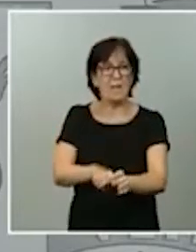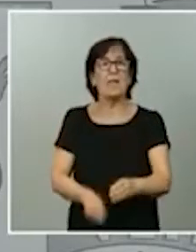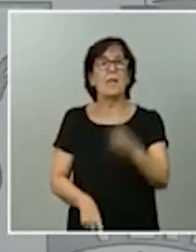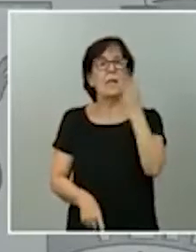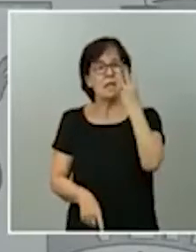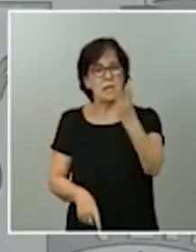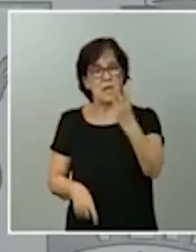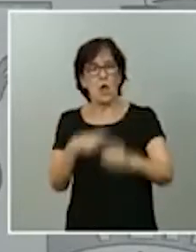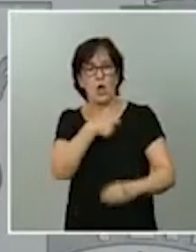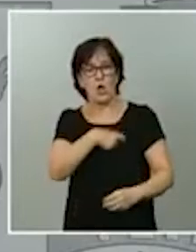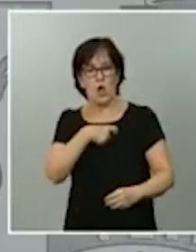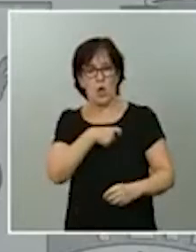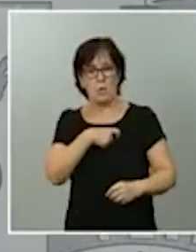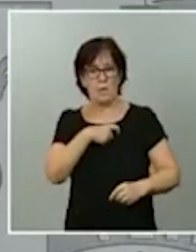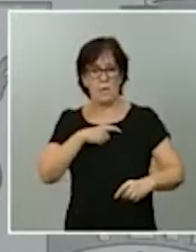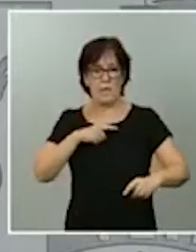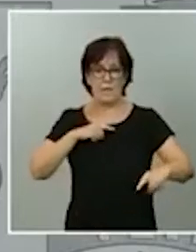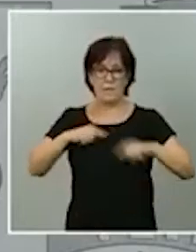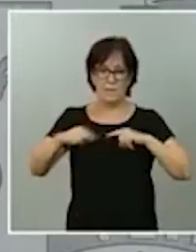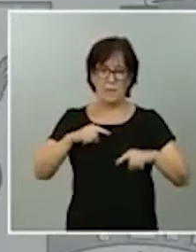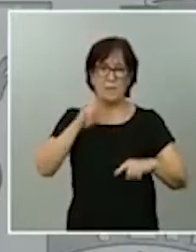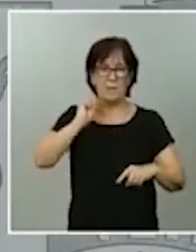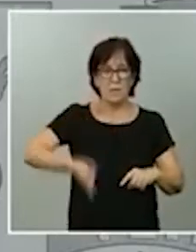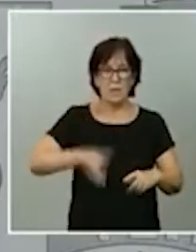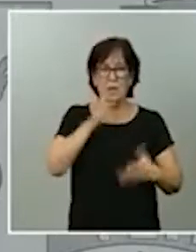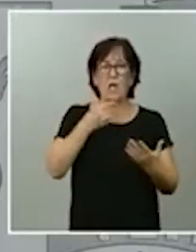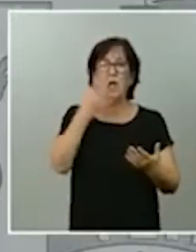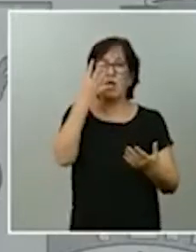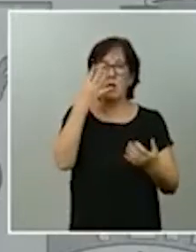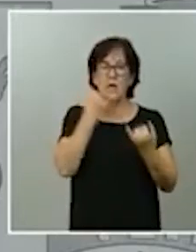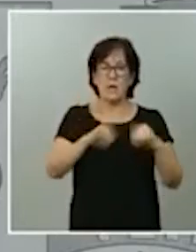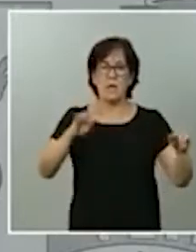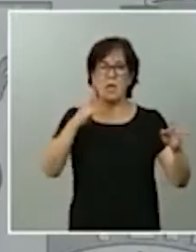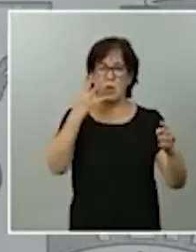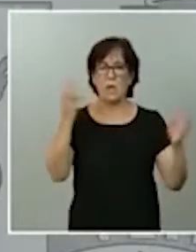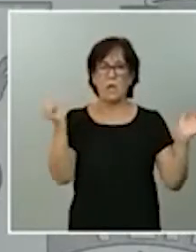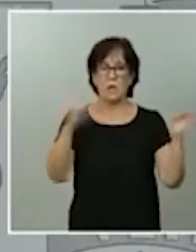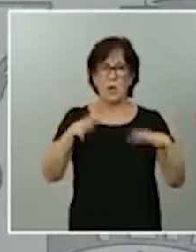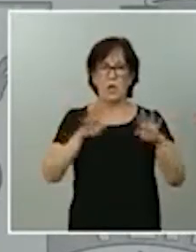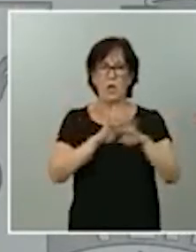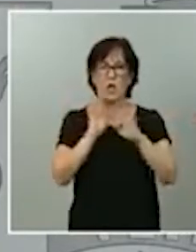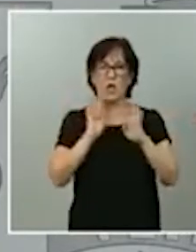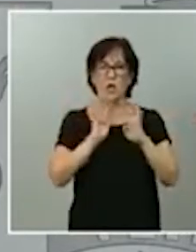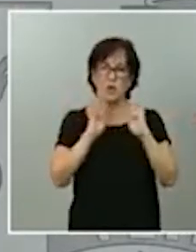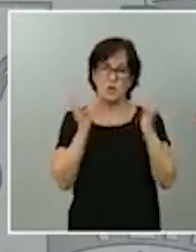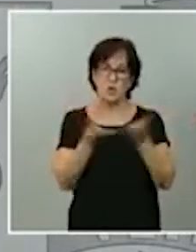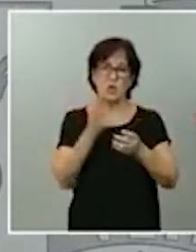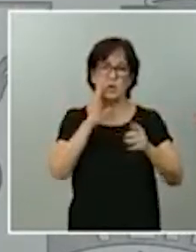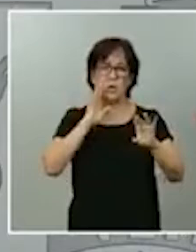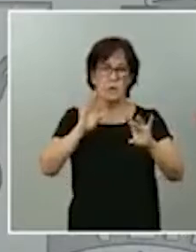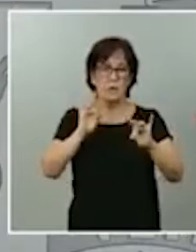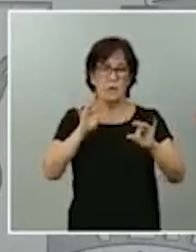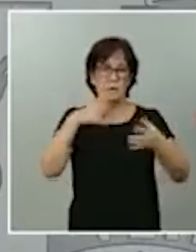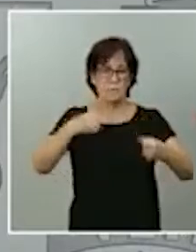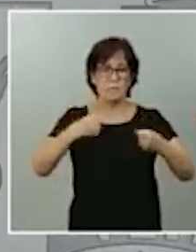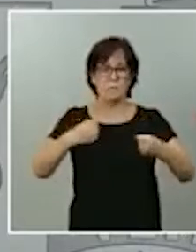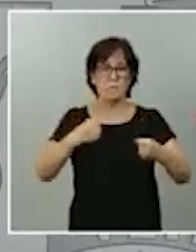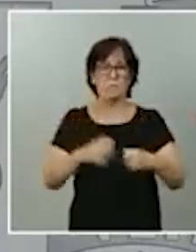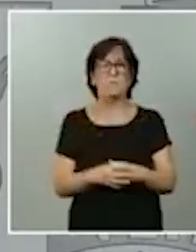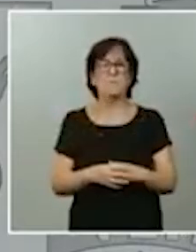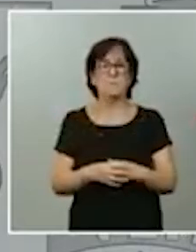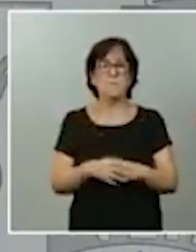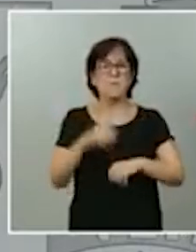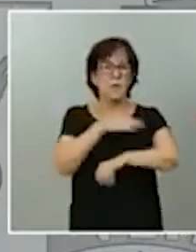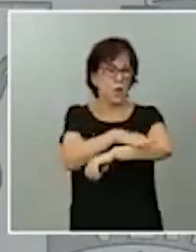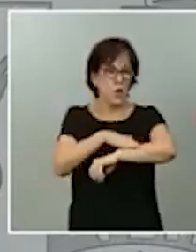director. Y también se han celebrado cuatro reuniones del Consejo Interterritorial de Salud. En fin, creo que el gobierno de España,